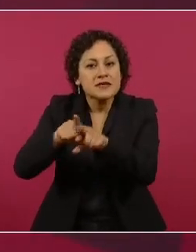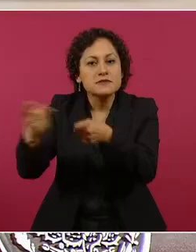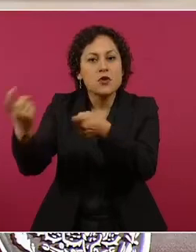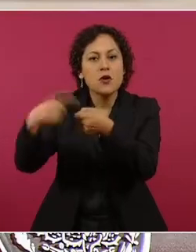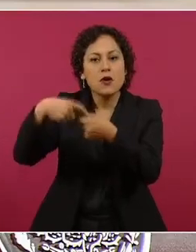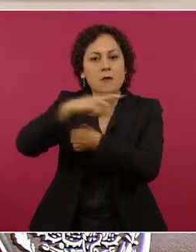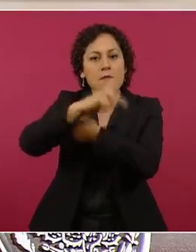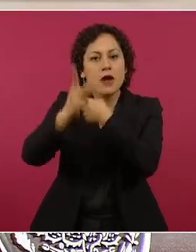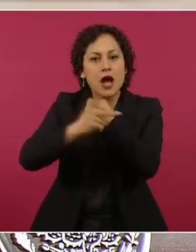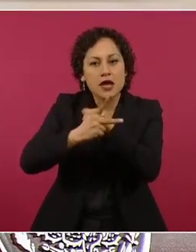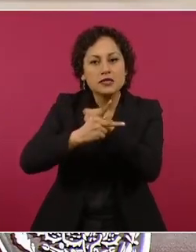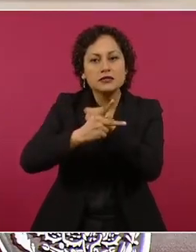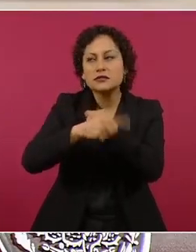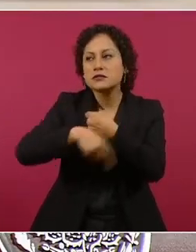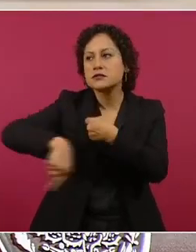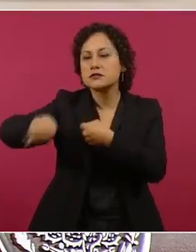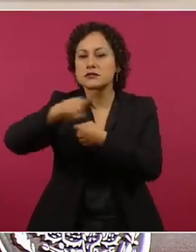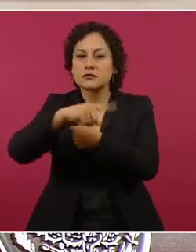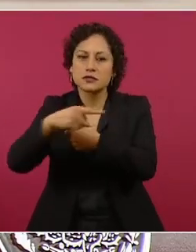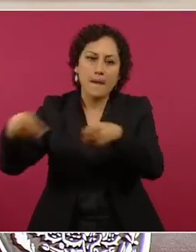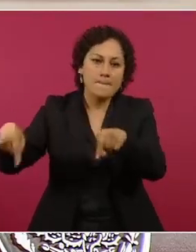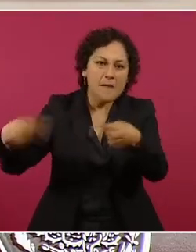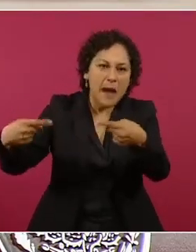de niños o niñas.